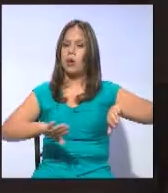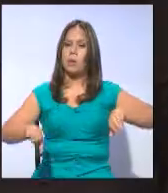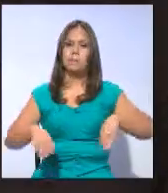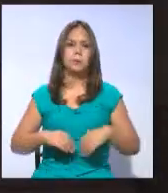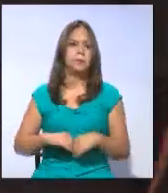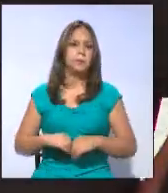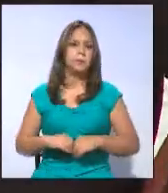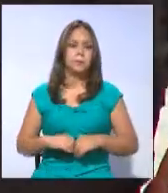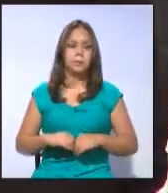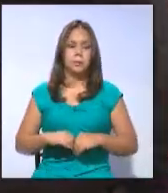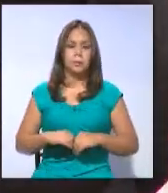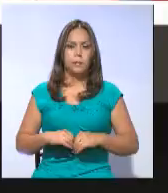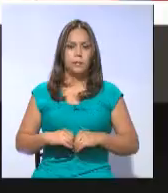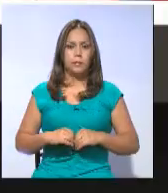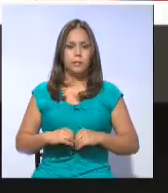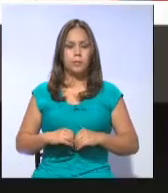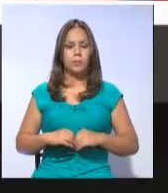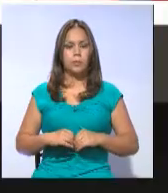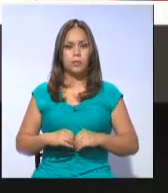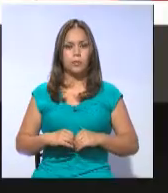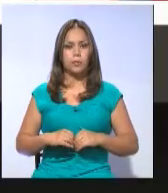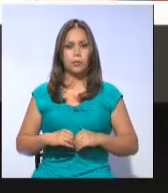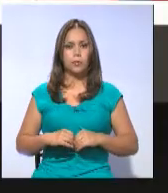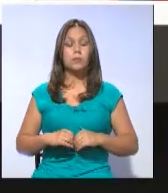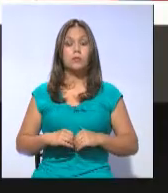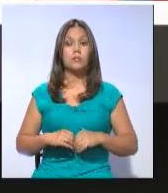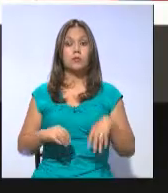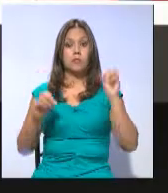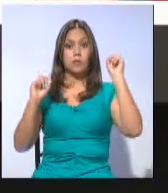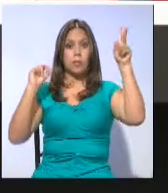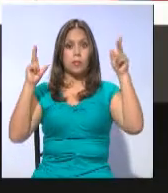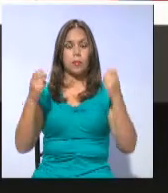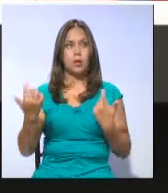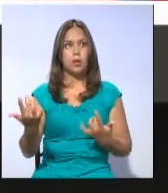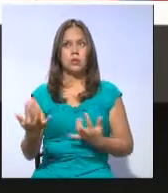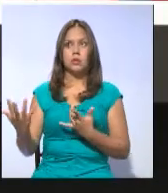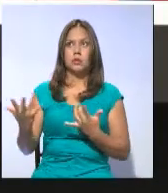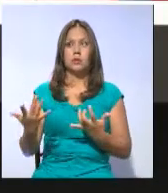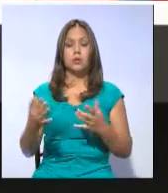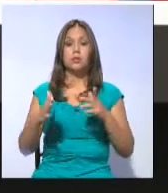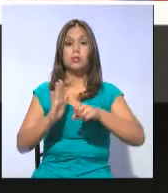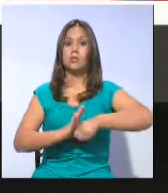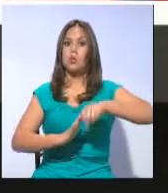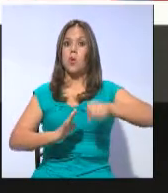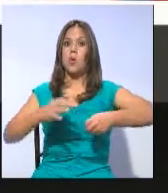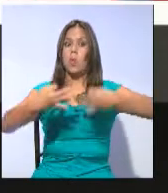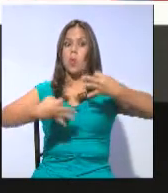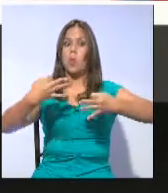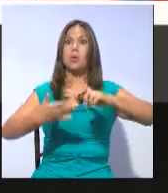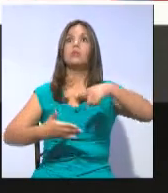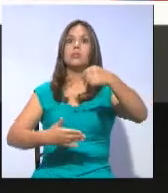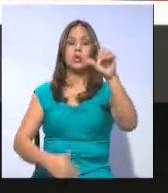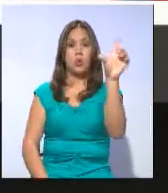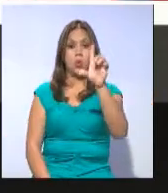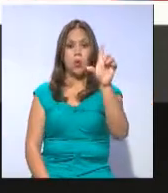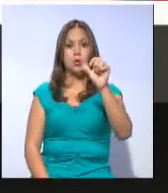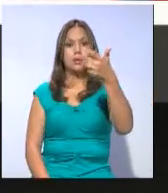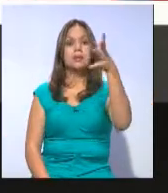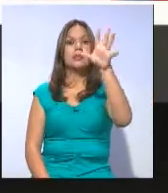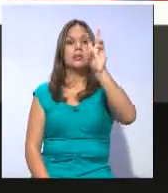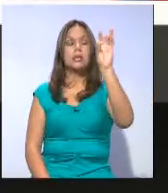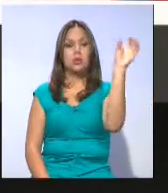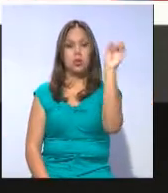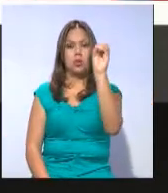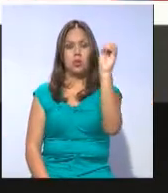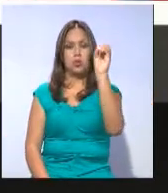Medina, TVL Noticias. Hay expectativa por la audiencia preparatoria de juicio que se cumplirá el próximo día lunes 16 de octubre